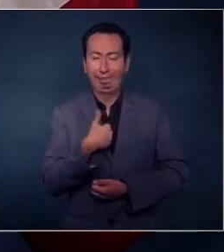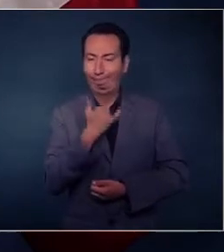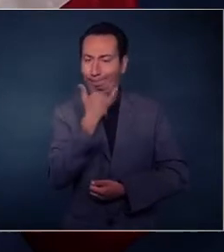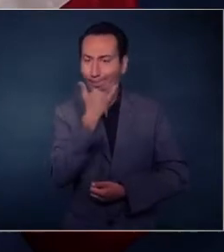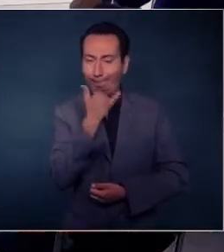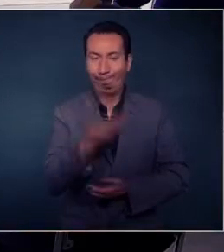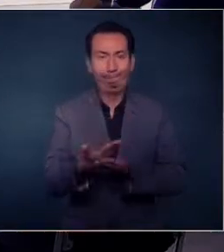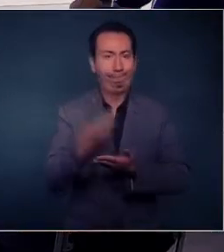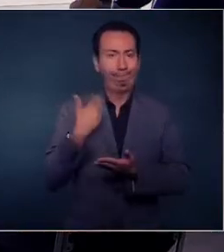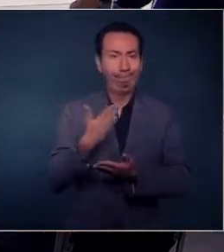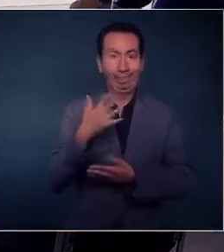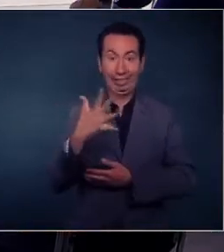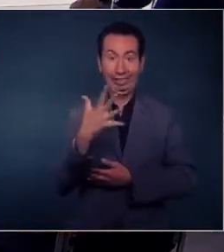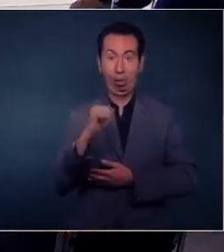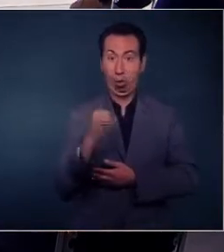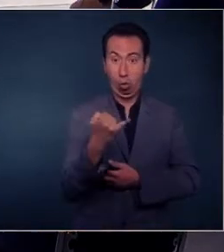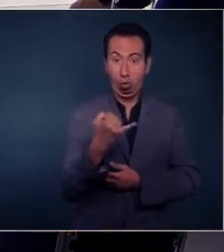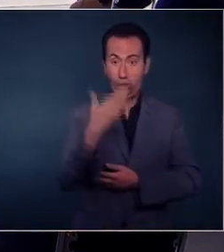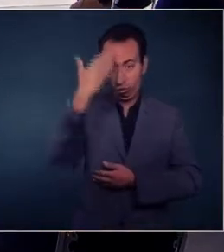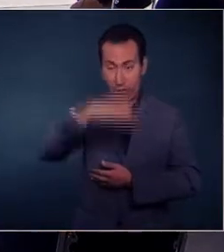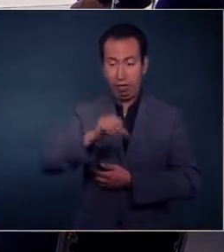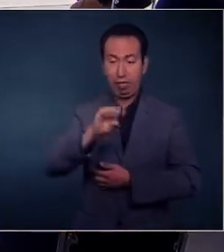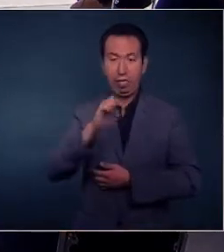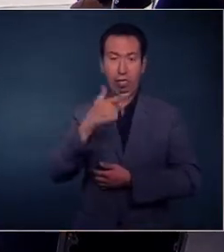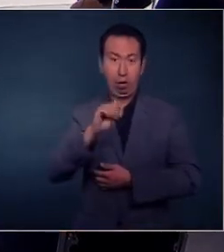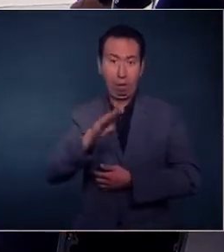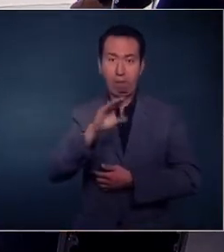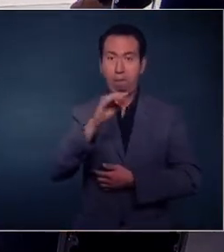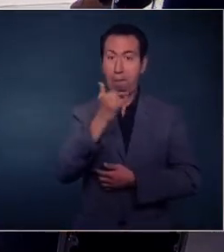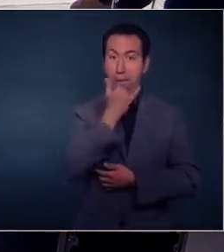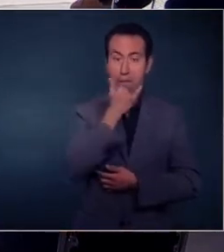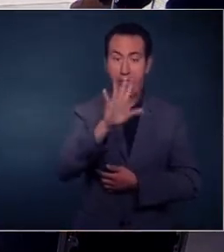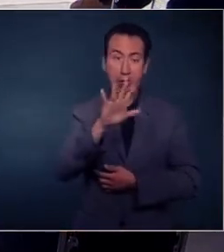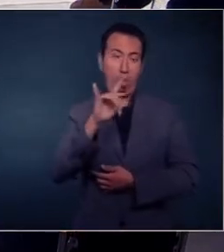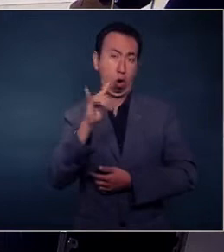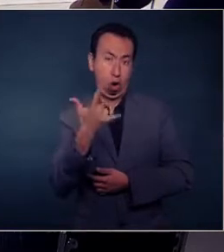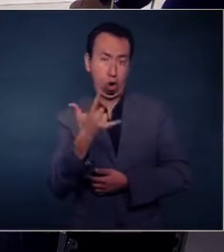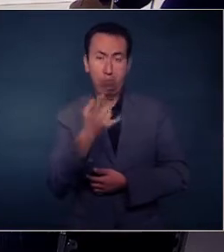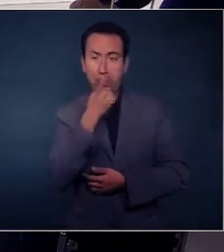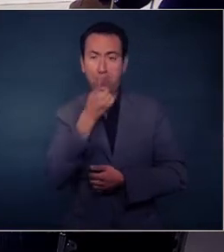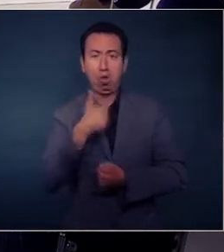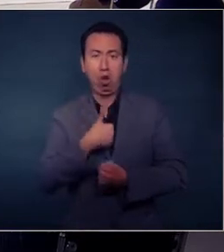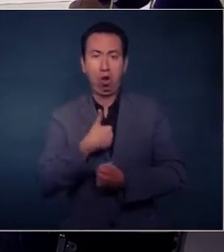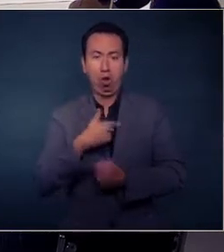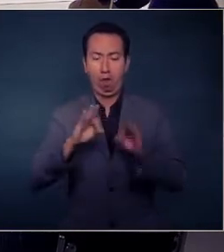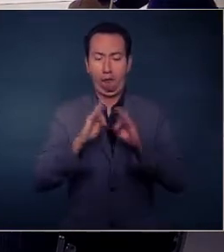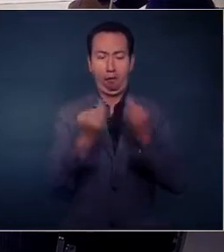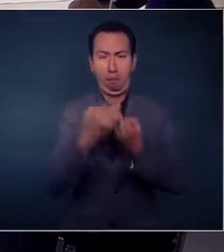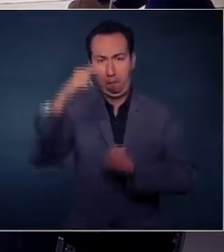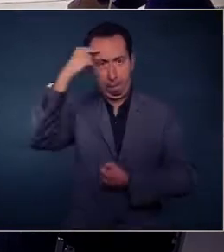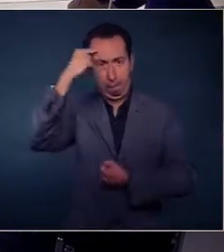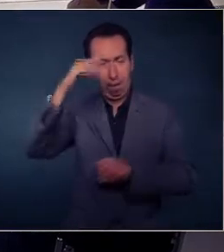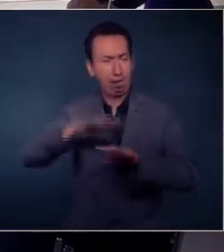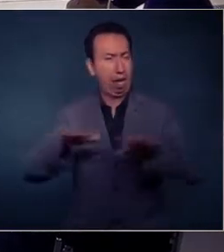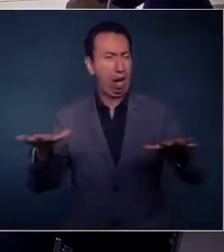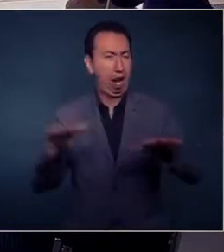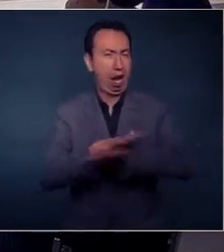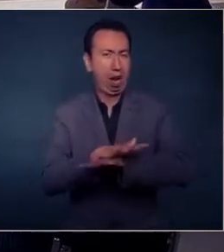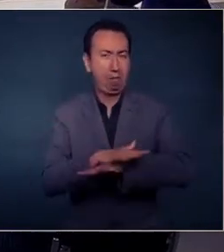bueno, desde el 5 de junio, verdad, secretario, de julio, perdón, cambié mi postura. Por supuesto,